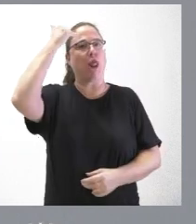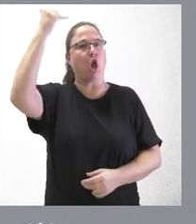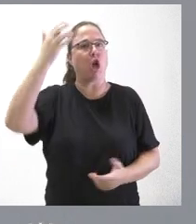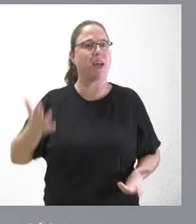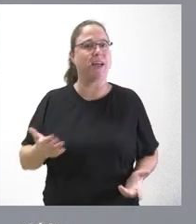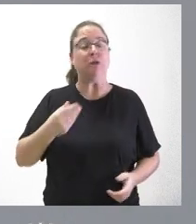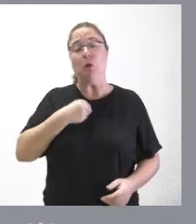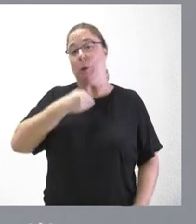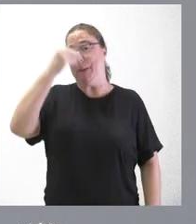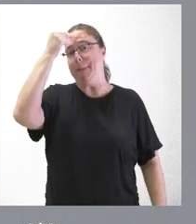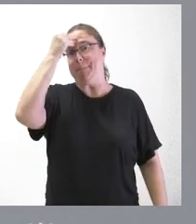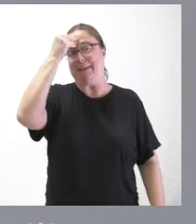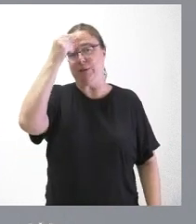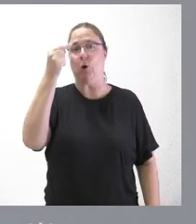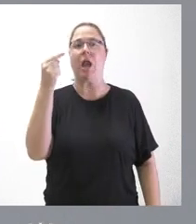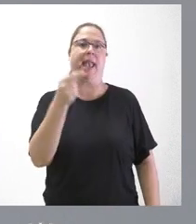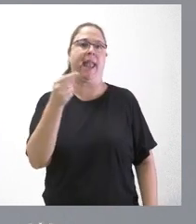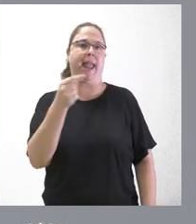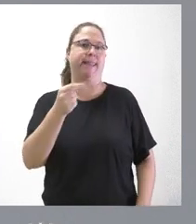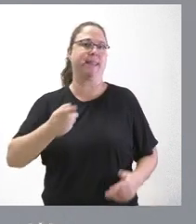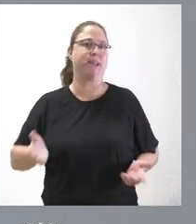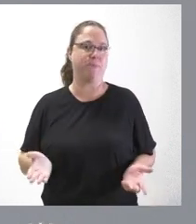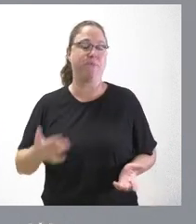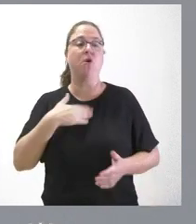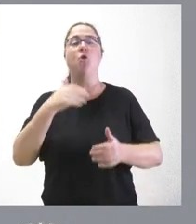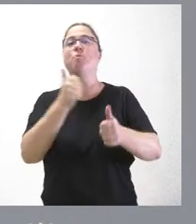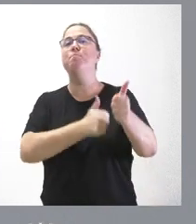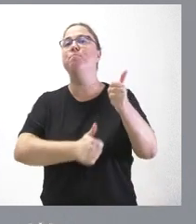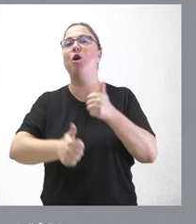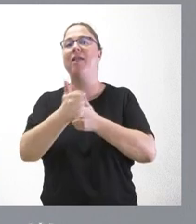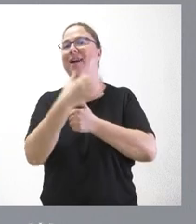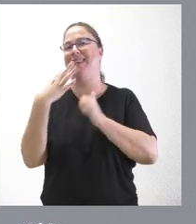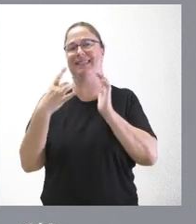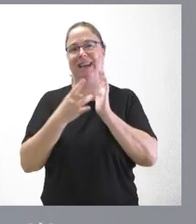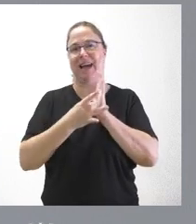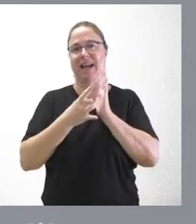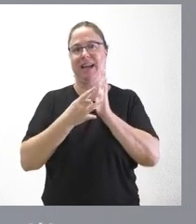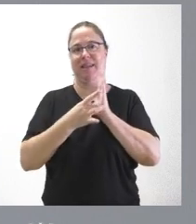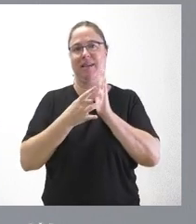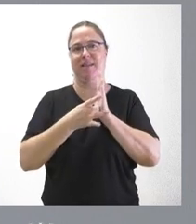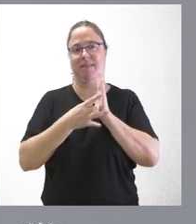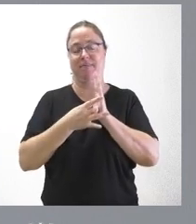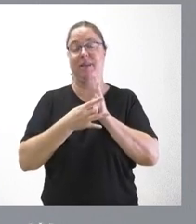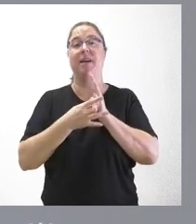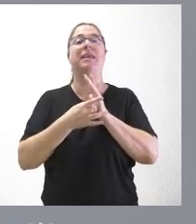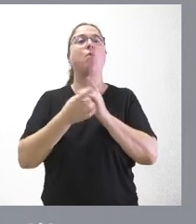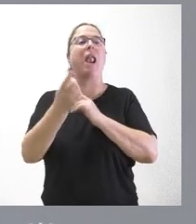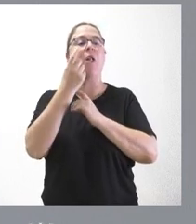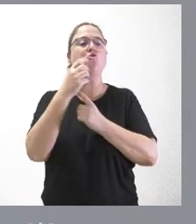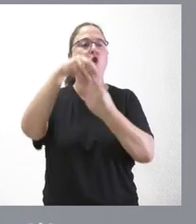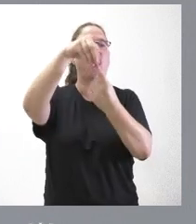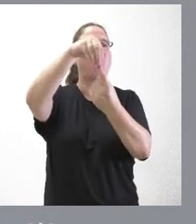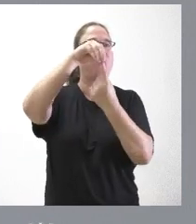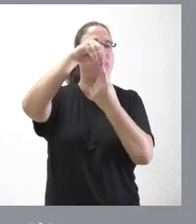que es negativo, nosotros saben ustedes que tenemos una prioridad en la educación por la calidad, siempre es el alumno el centro del sistema